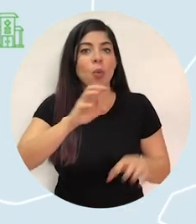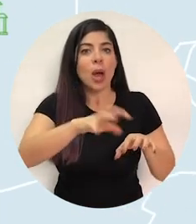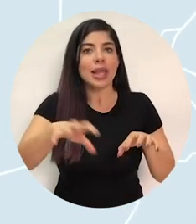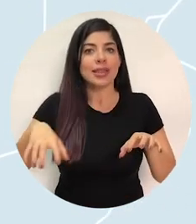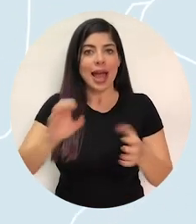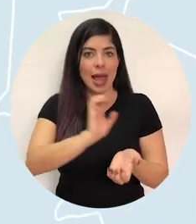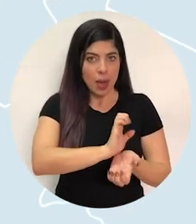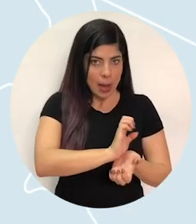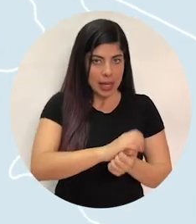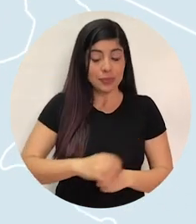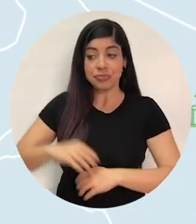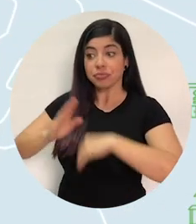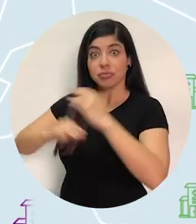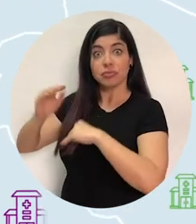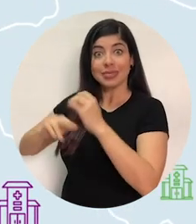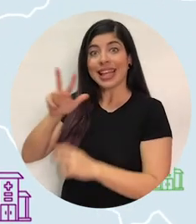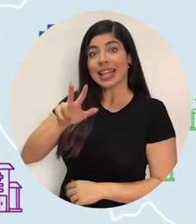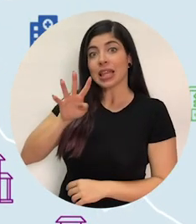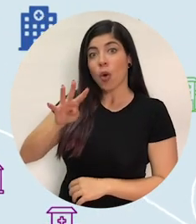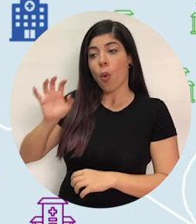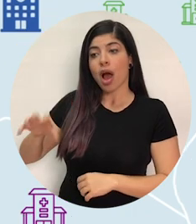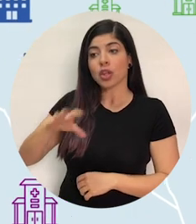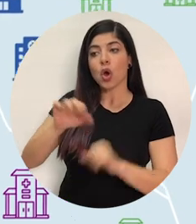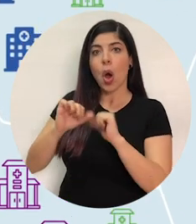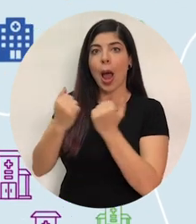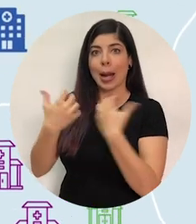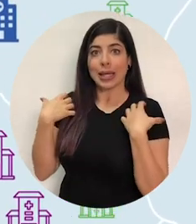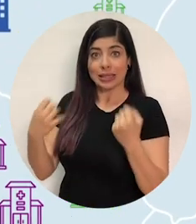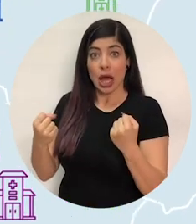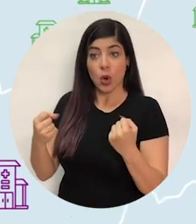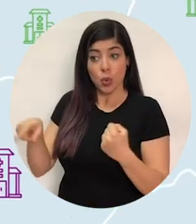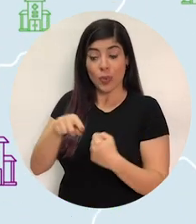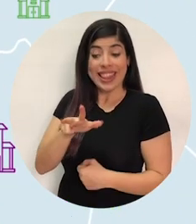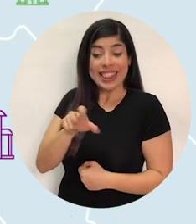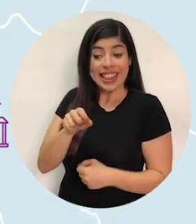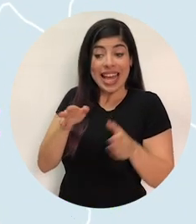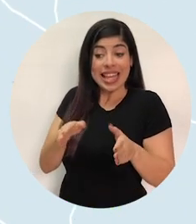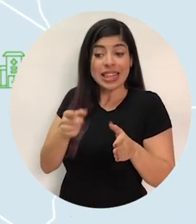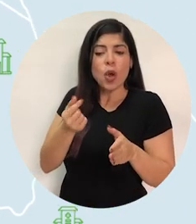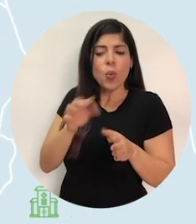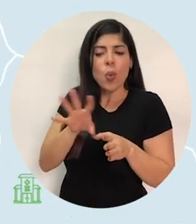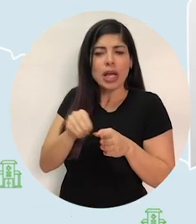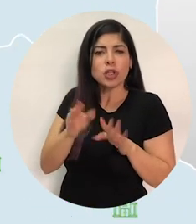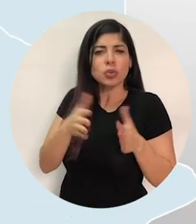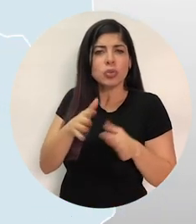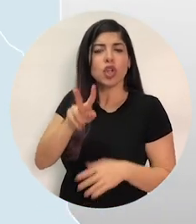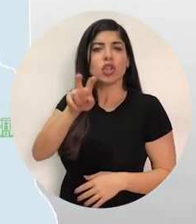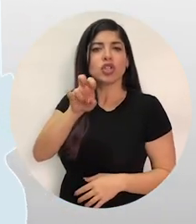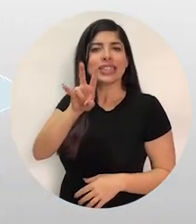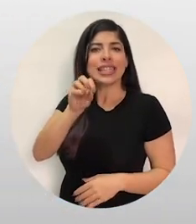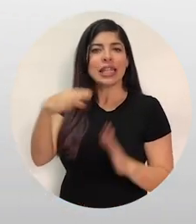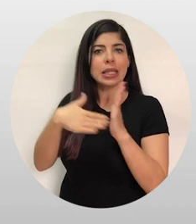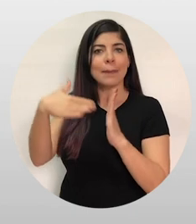sedes de EBAIS, la edificación de 34 áreas de salud, de las cuales 30, tendrán un costo aproximado